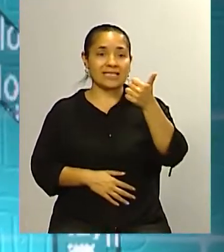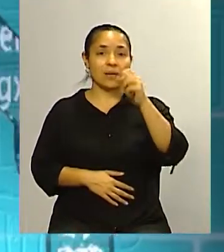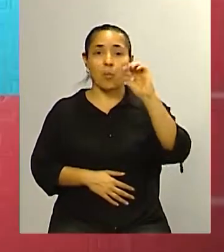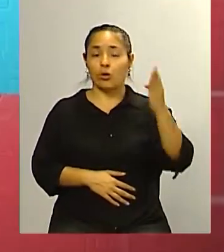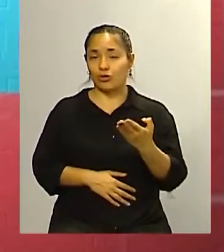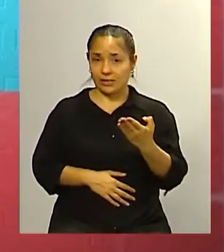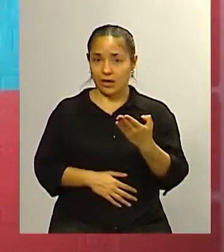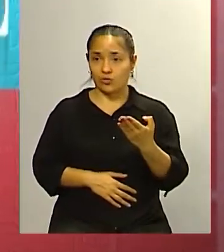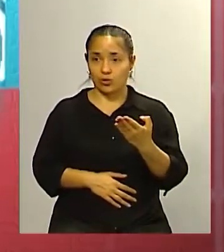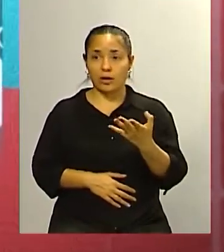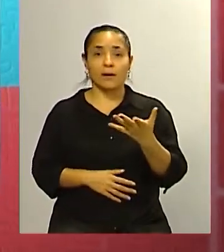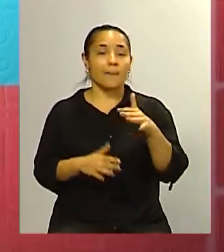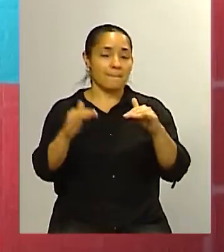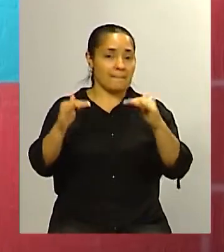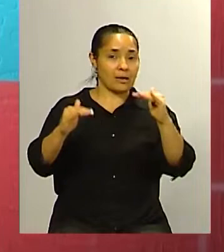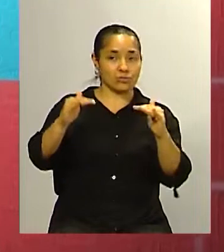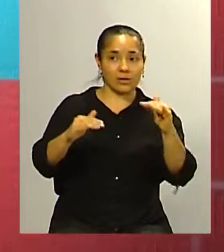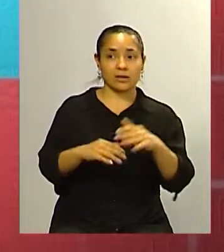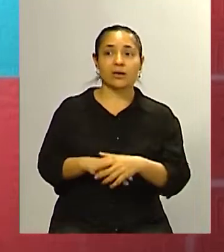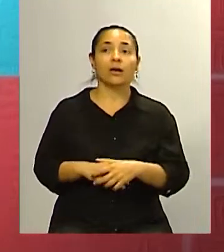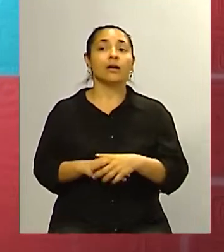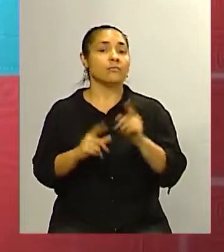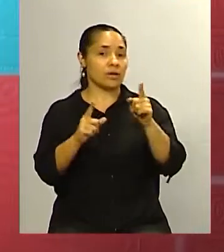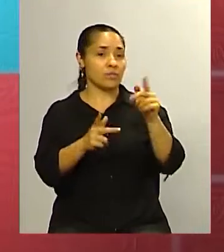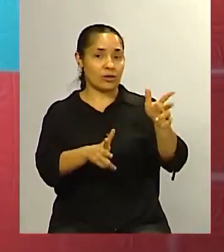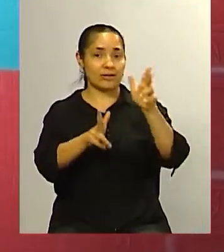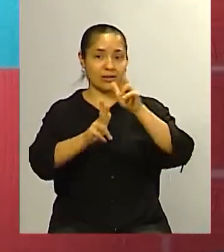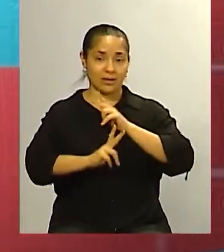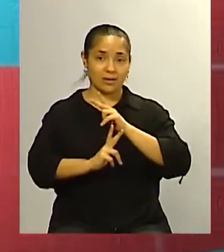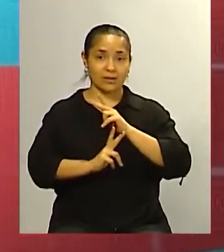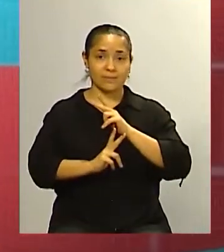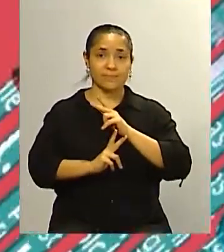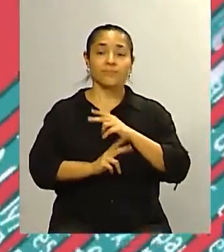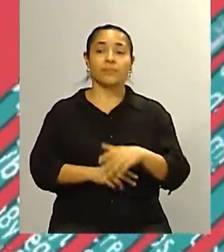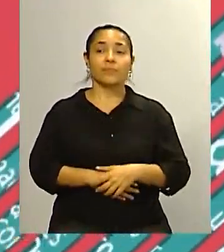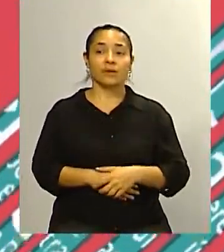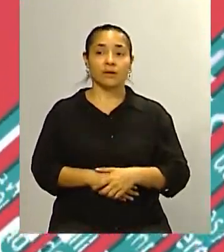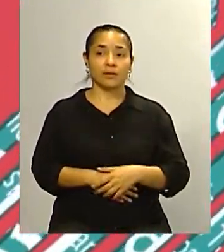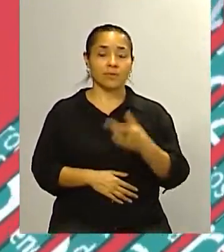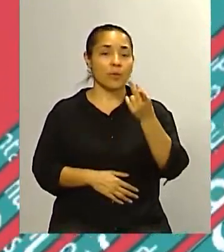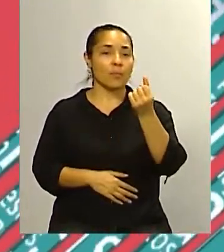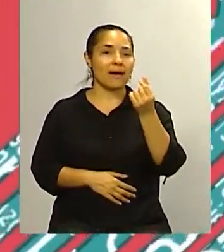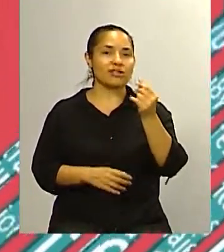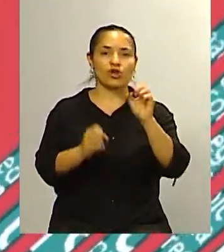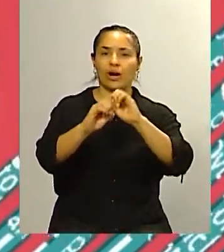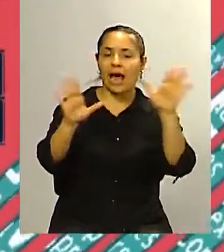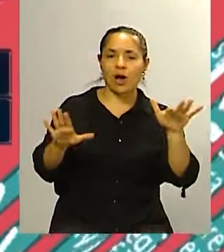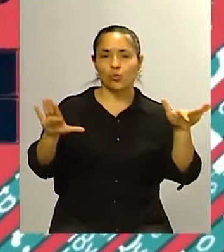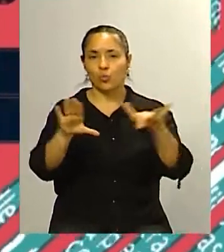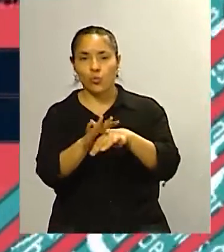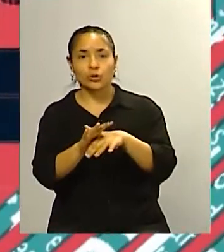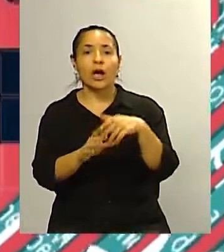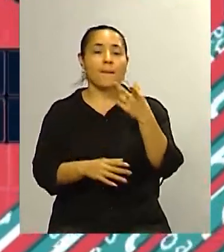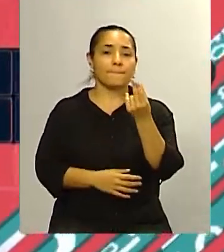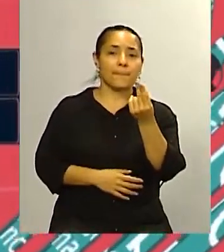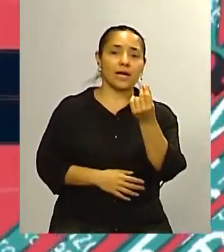sea estamos más o menos en los mismos niveles y esto que hablabas vos estas medidas de los precios claros los precios justos ahora van a ser los